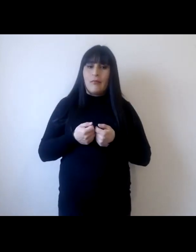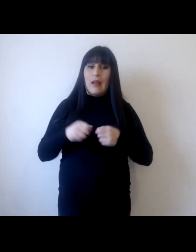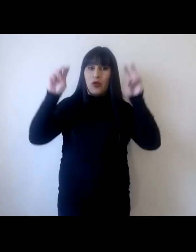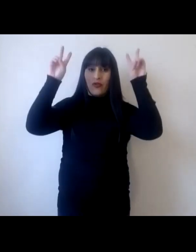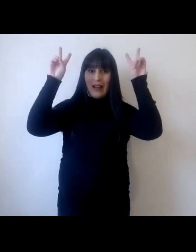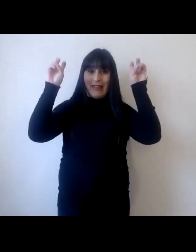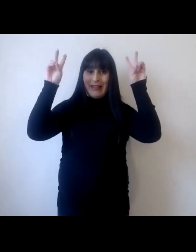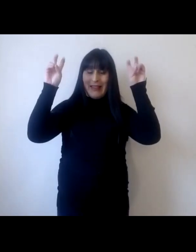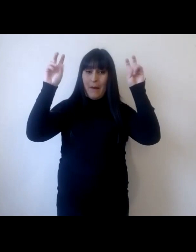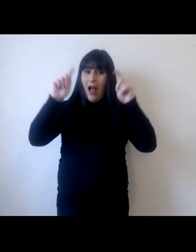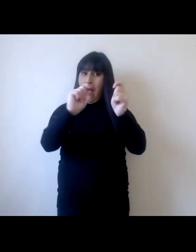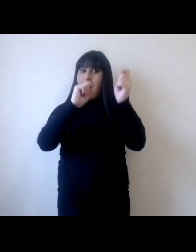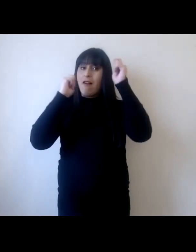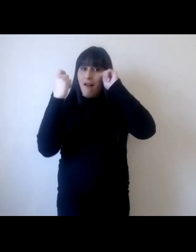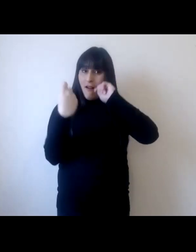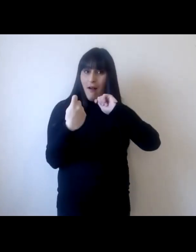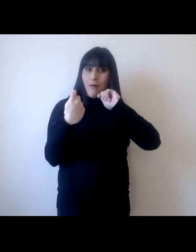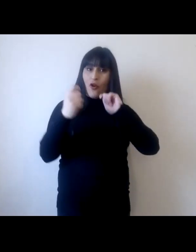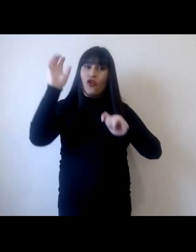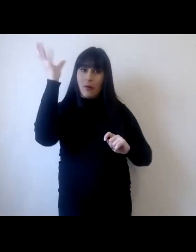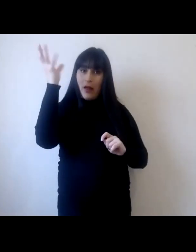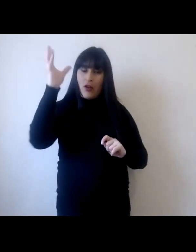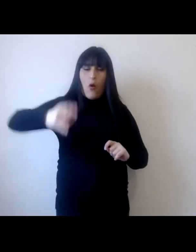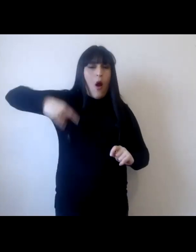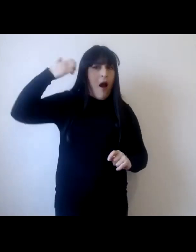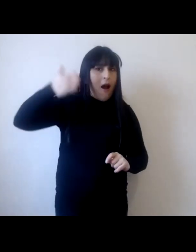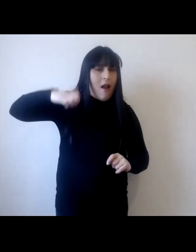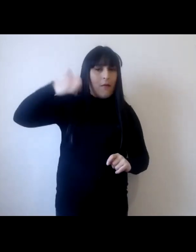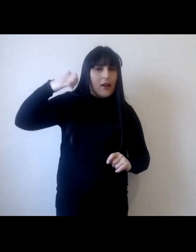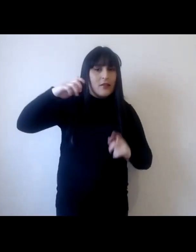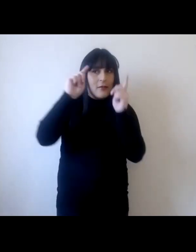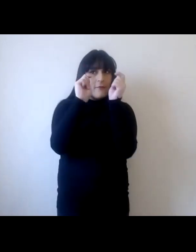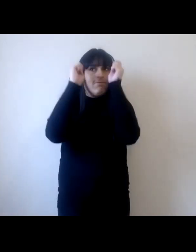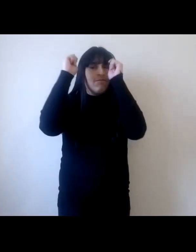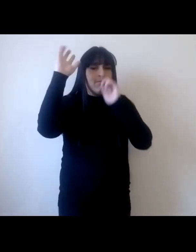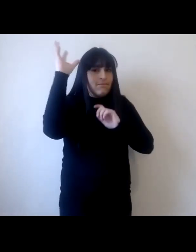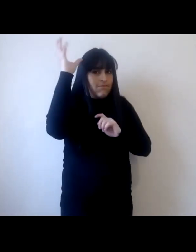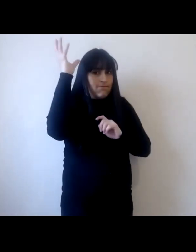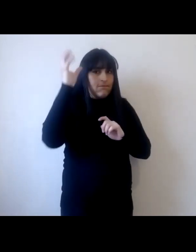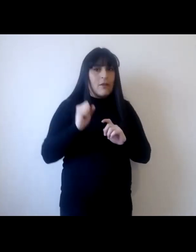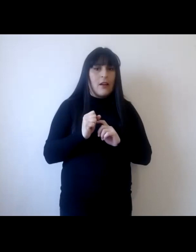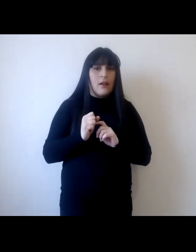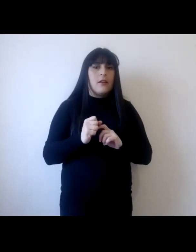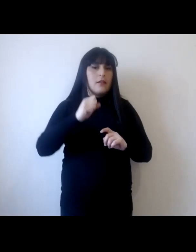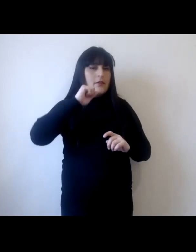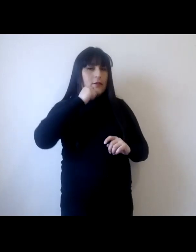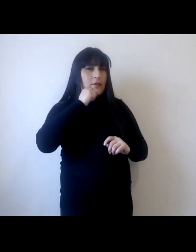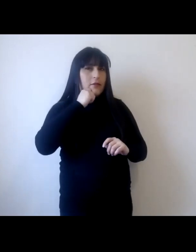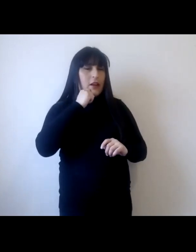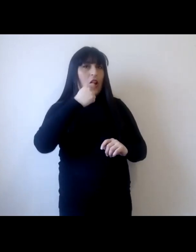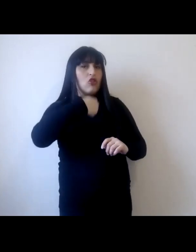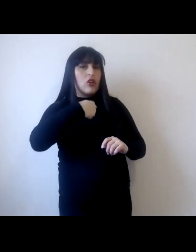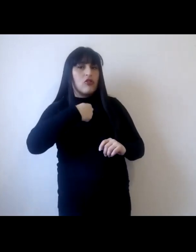conferencia del cambio climático a la emergencia climática es ya una pista de por dónde quiero